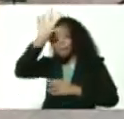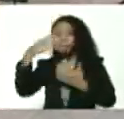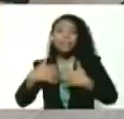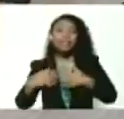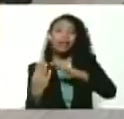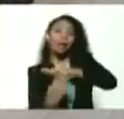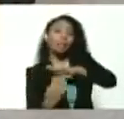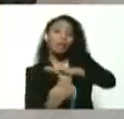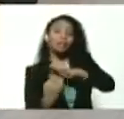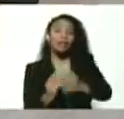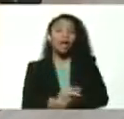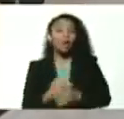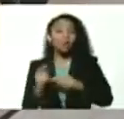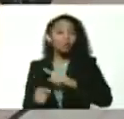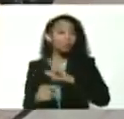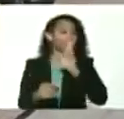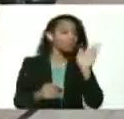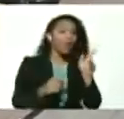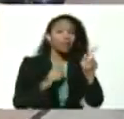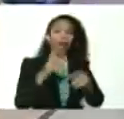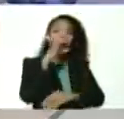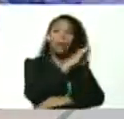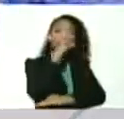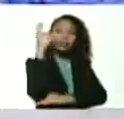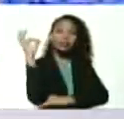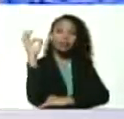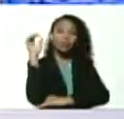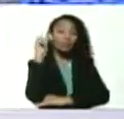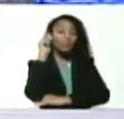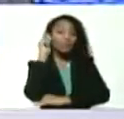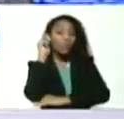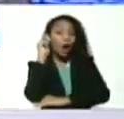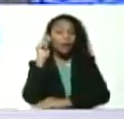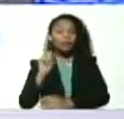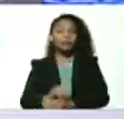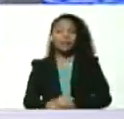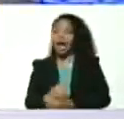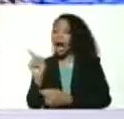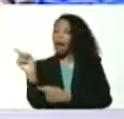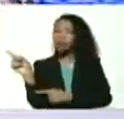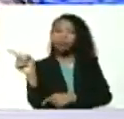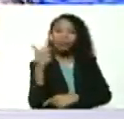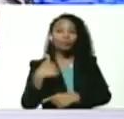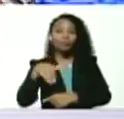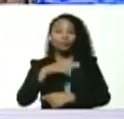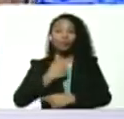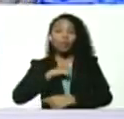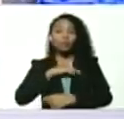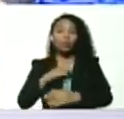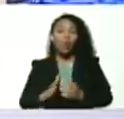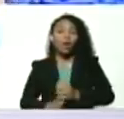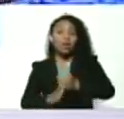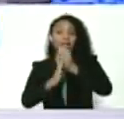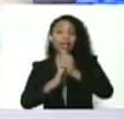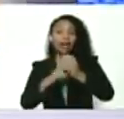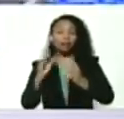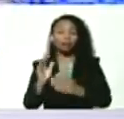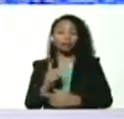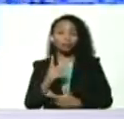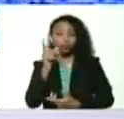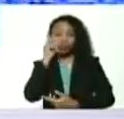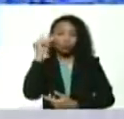básicas por otro lado allá en Barquisimeto Naregni ahí están todos nuestros líderes y lideresas